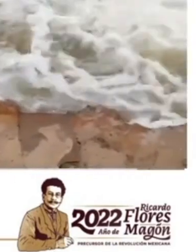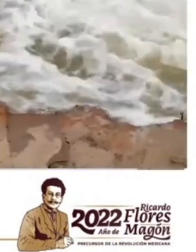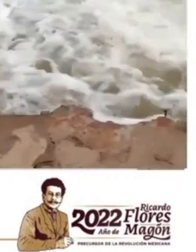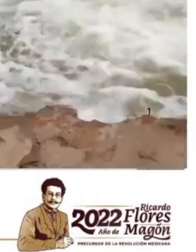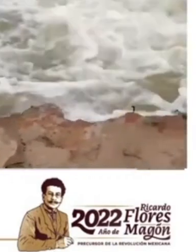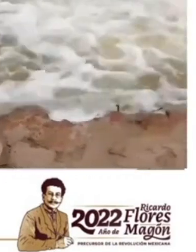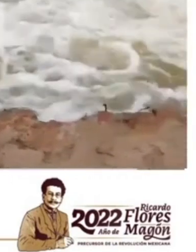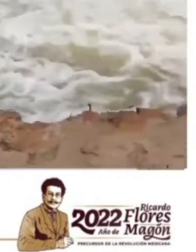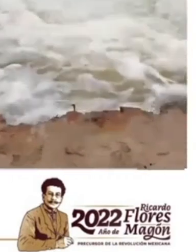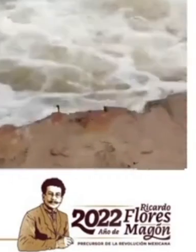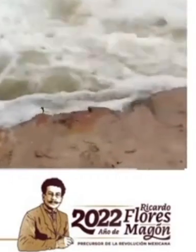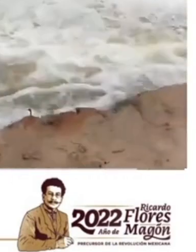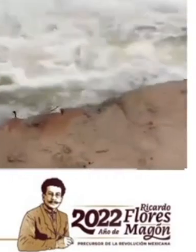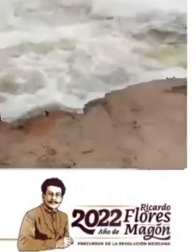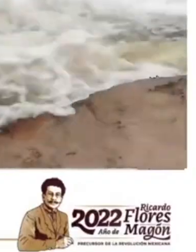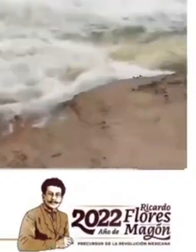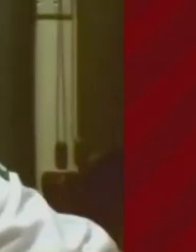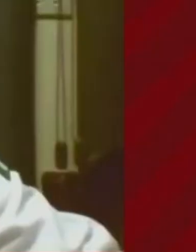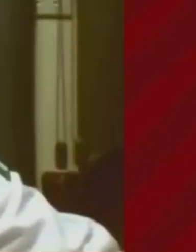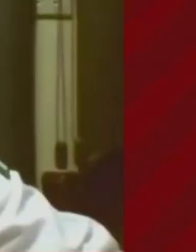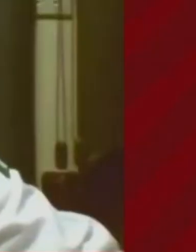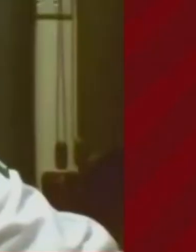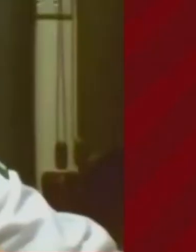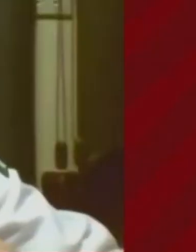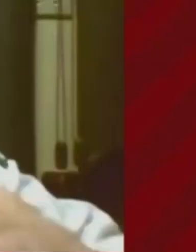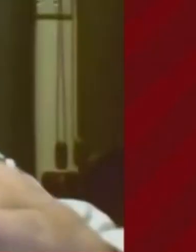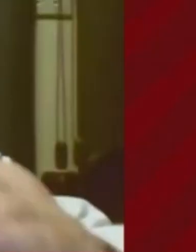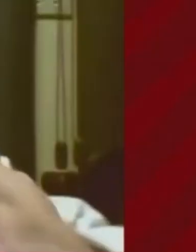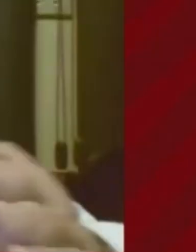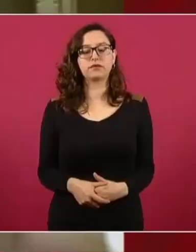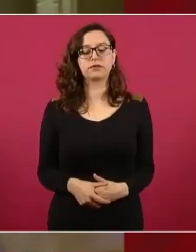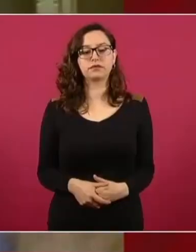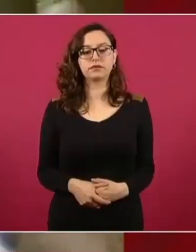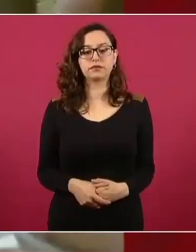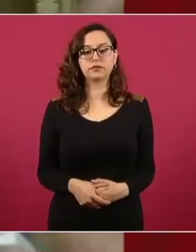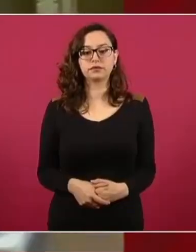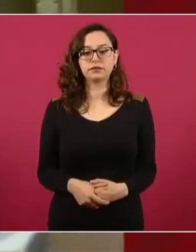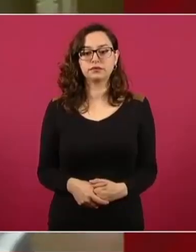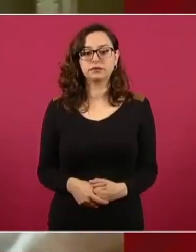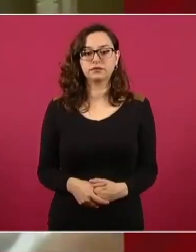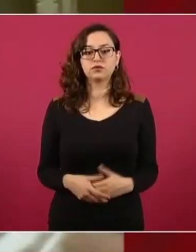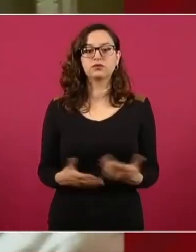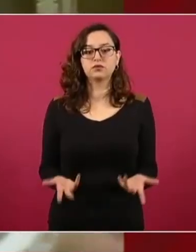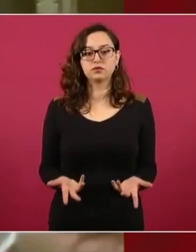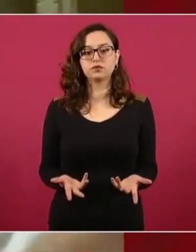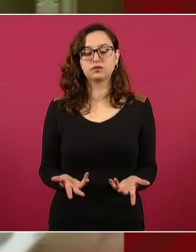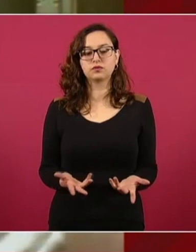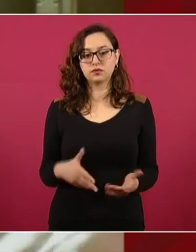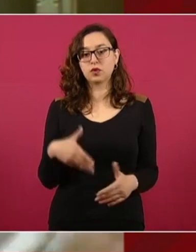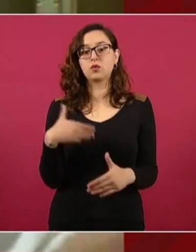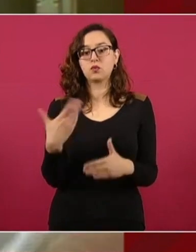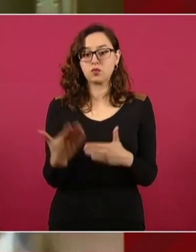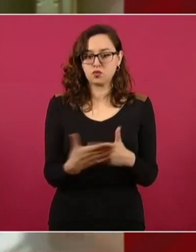nos va a establecer un tope final para que en el momento en que se empiece a construir